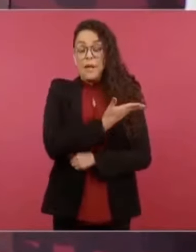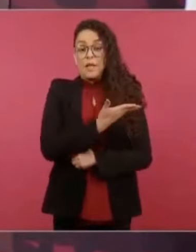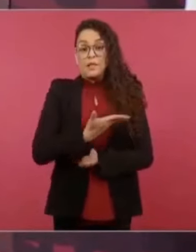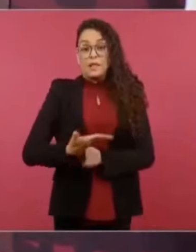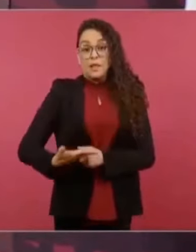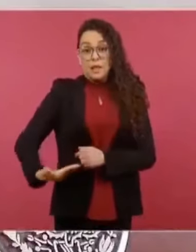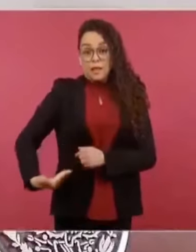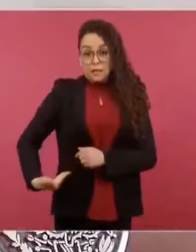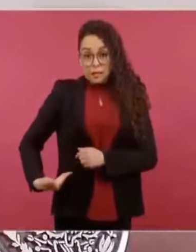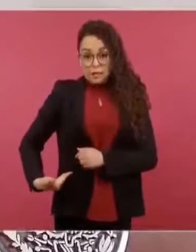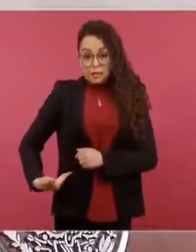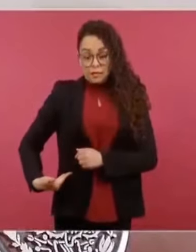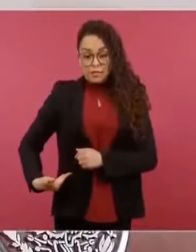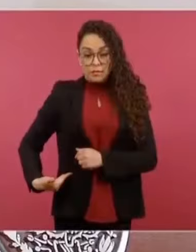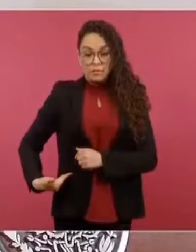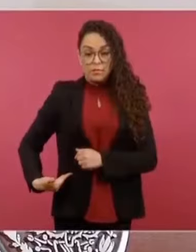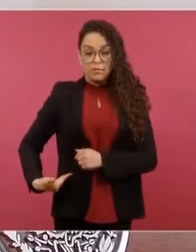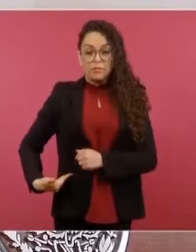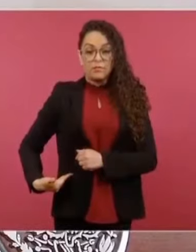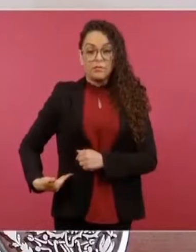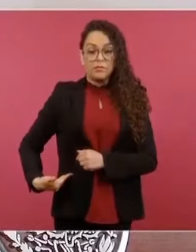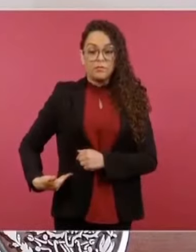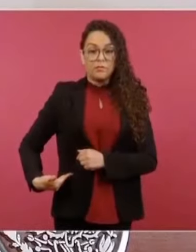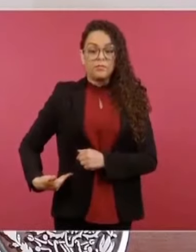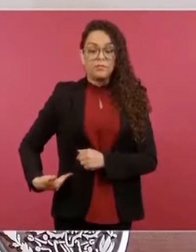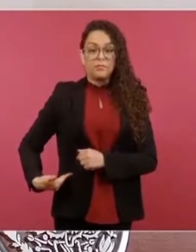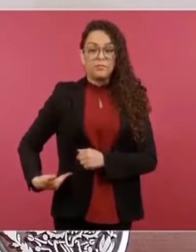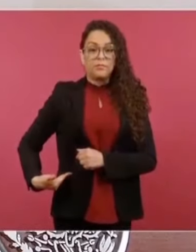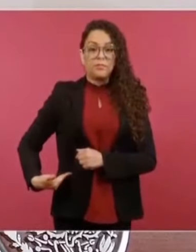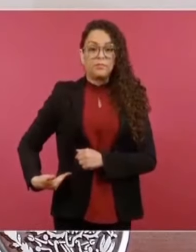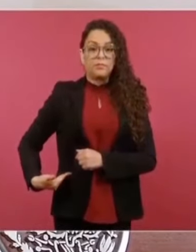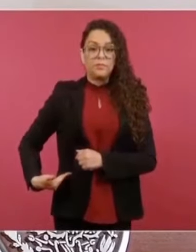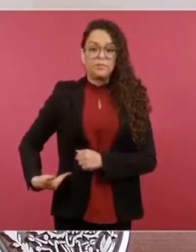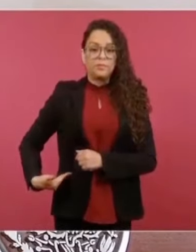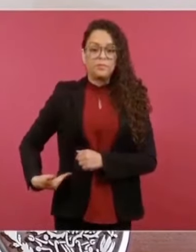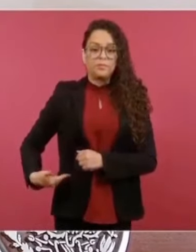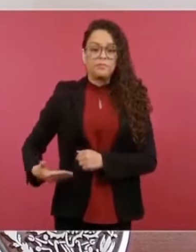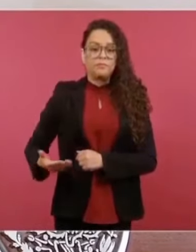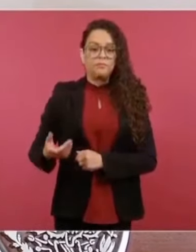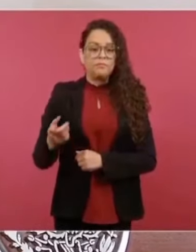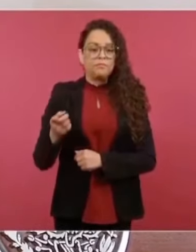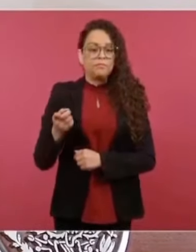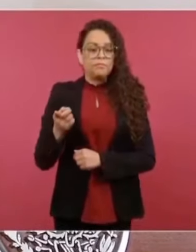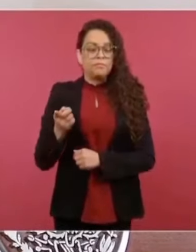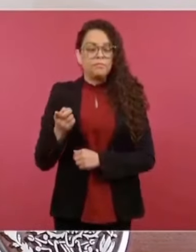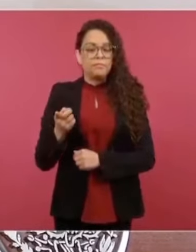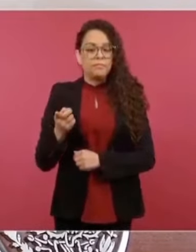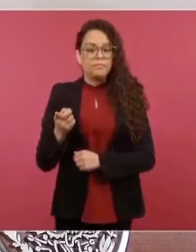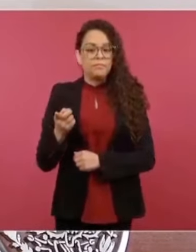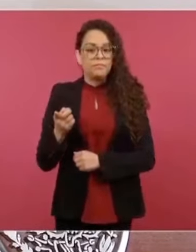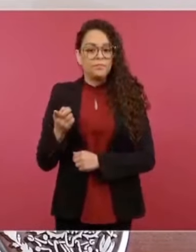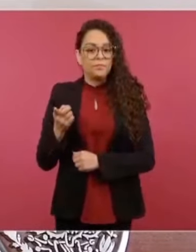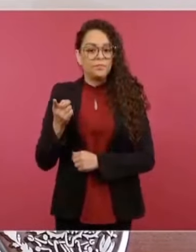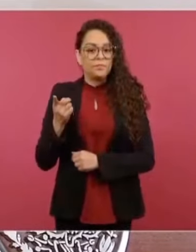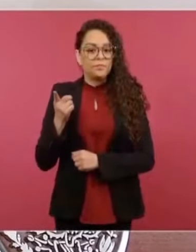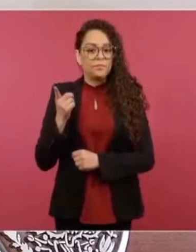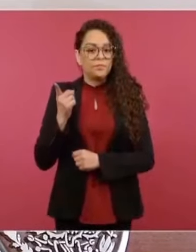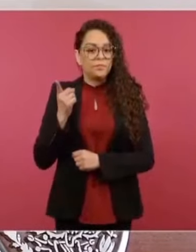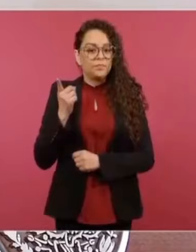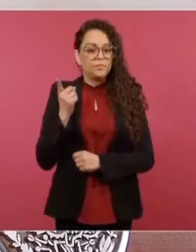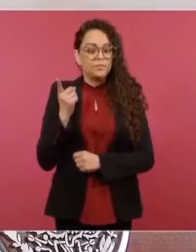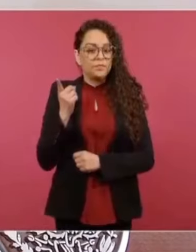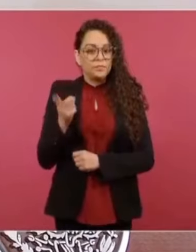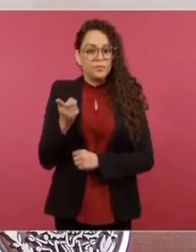en las